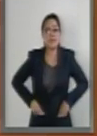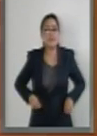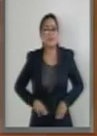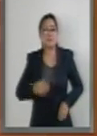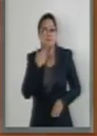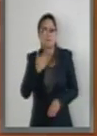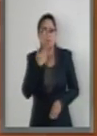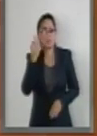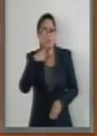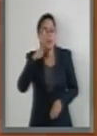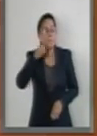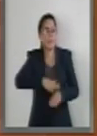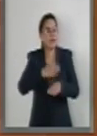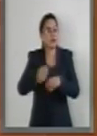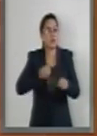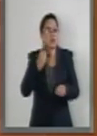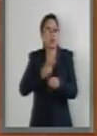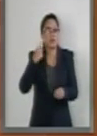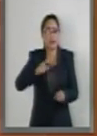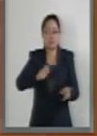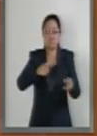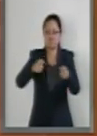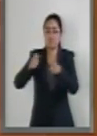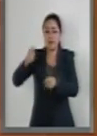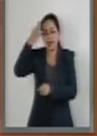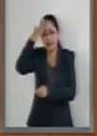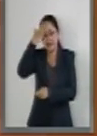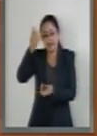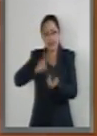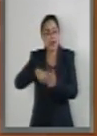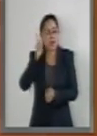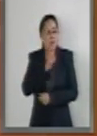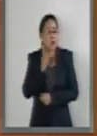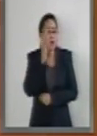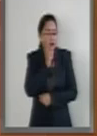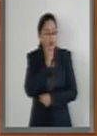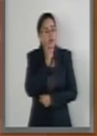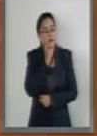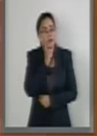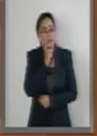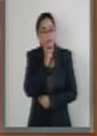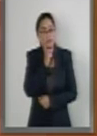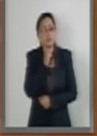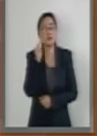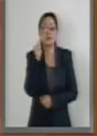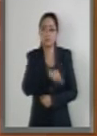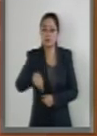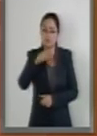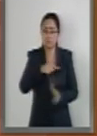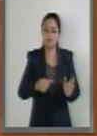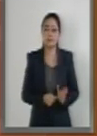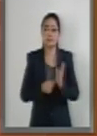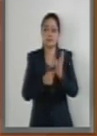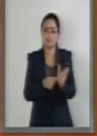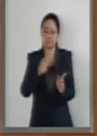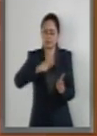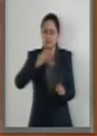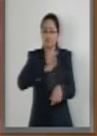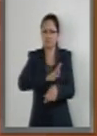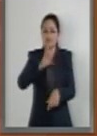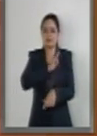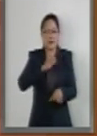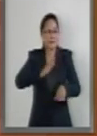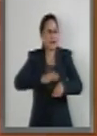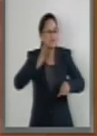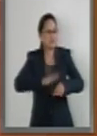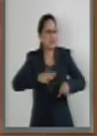al aumentar las oportunidades en los cargos de liderazgo de las mujeres que han demostrado aumentar su eficiencia y